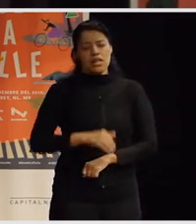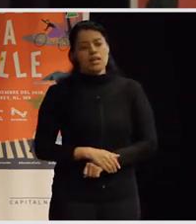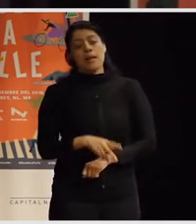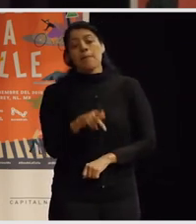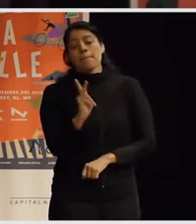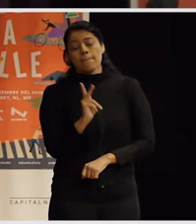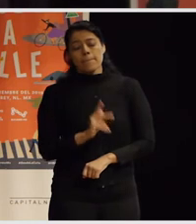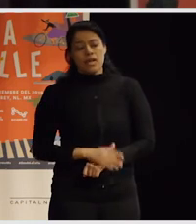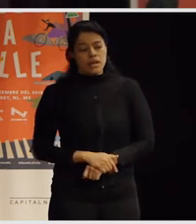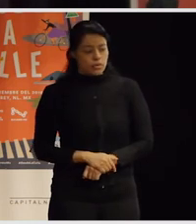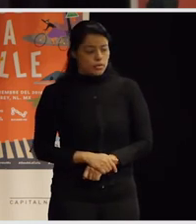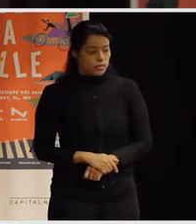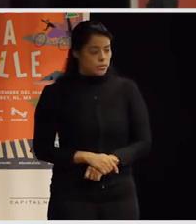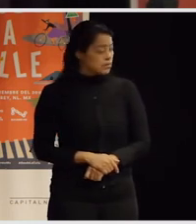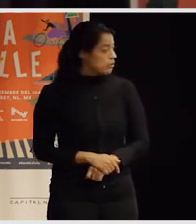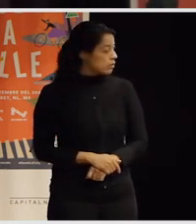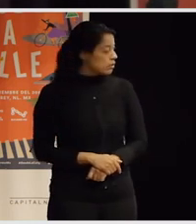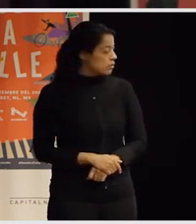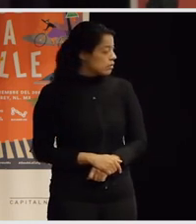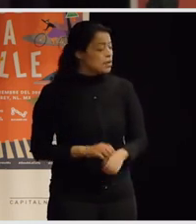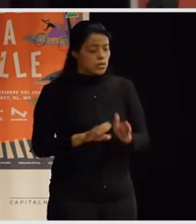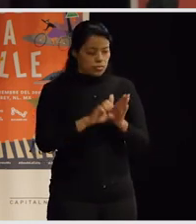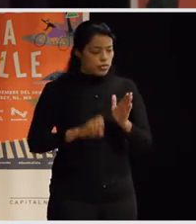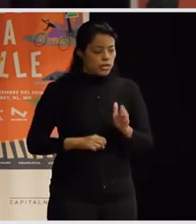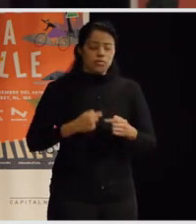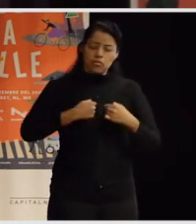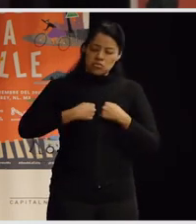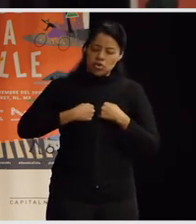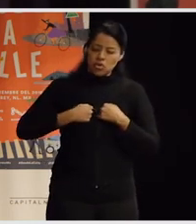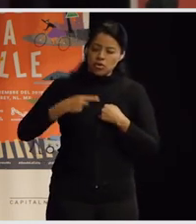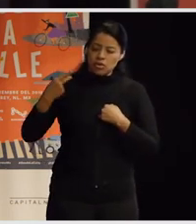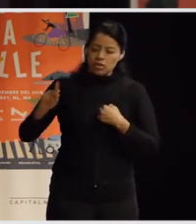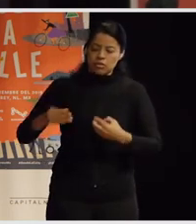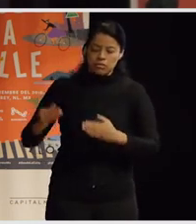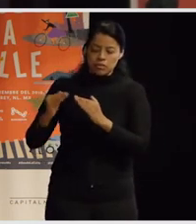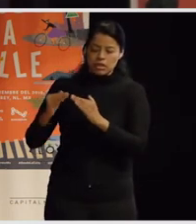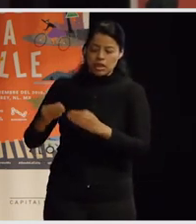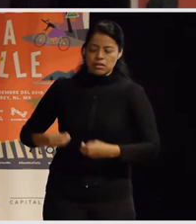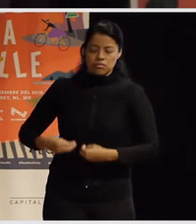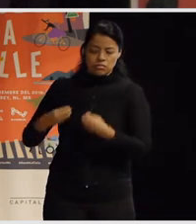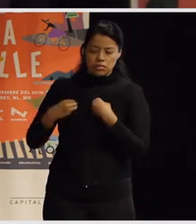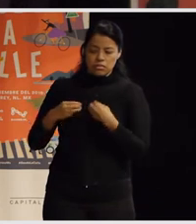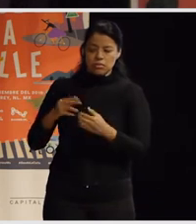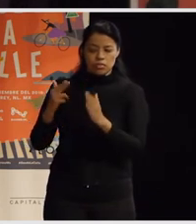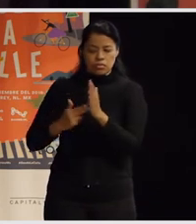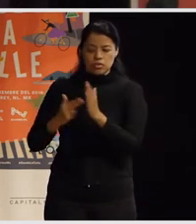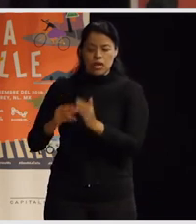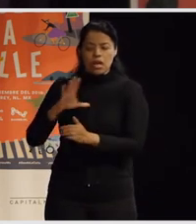pero porque bueno por ejemplo en donde vivo y donde damos talleres hay un centro